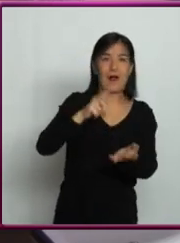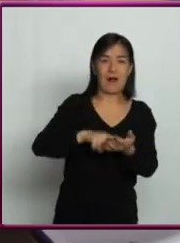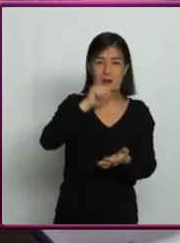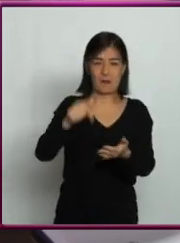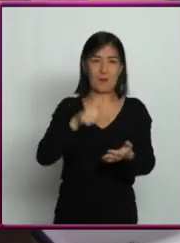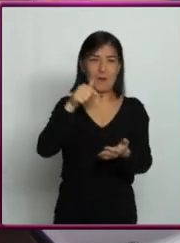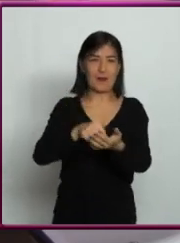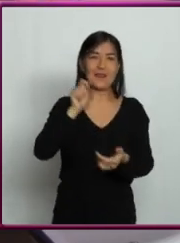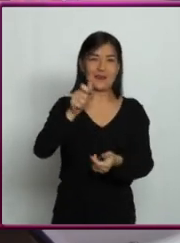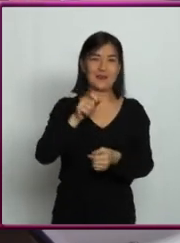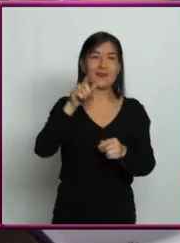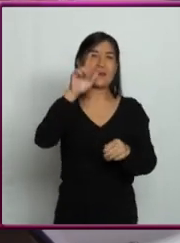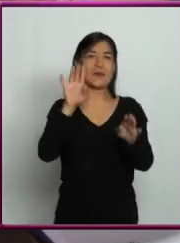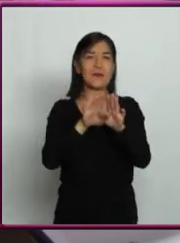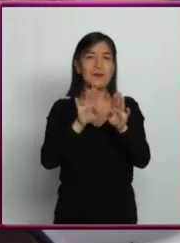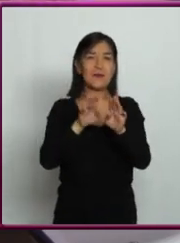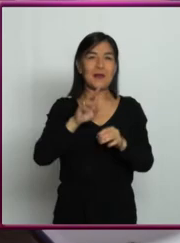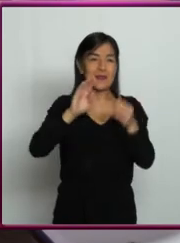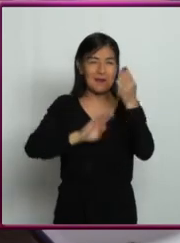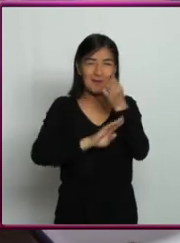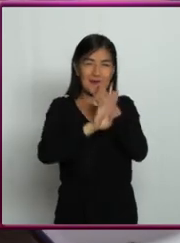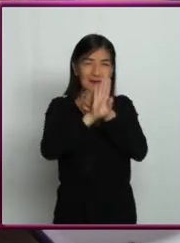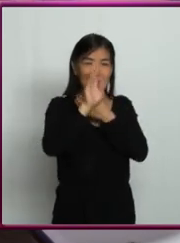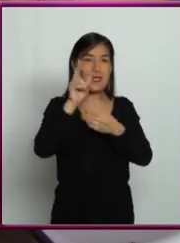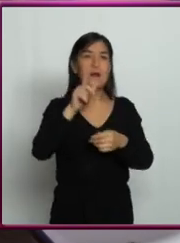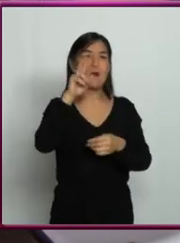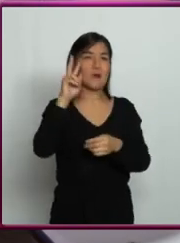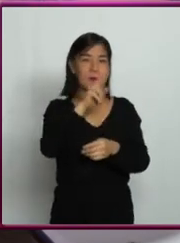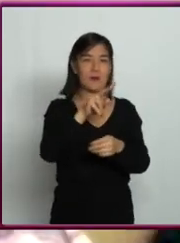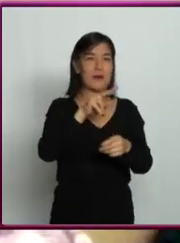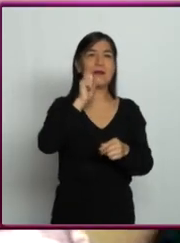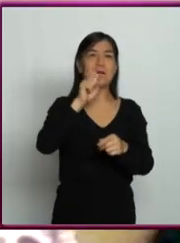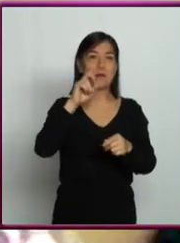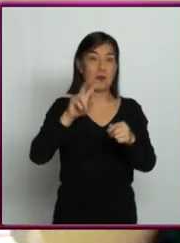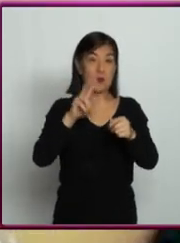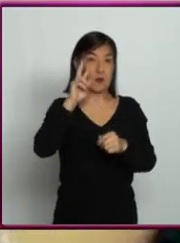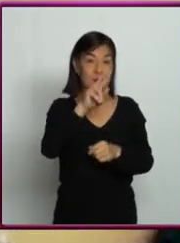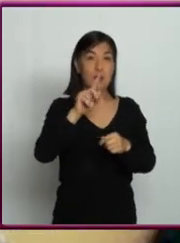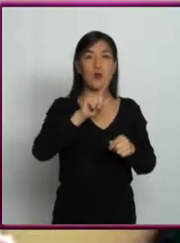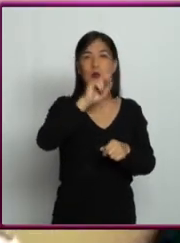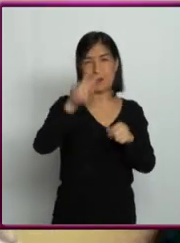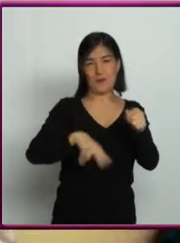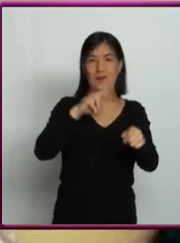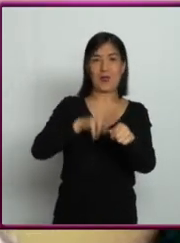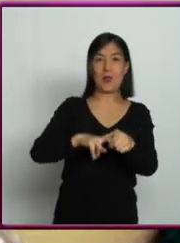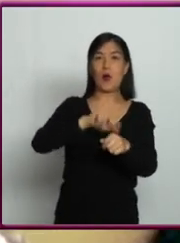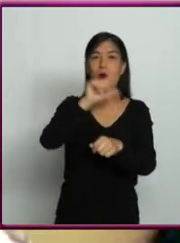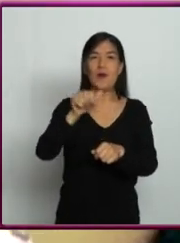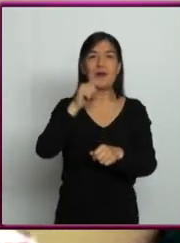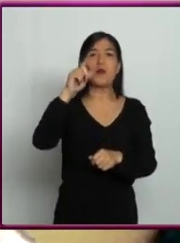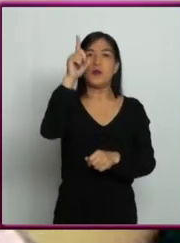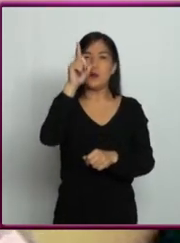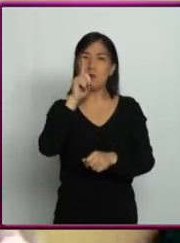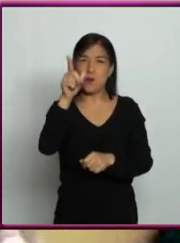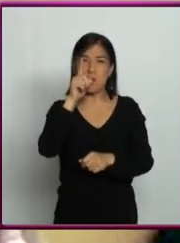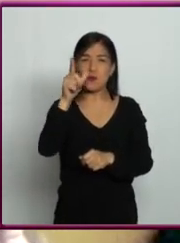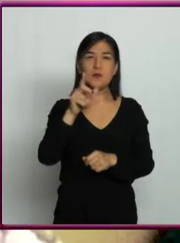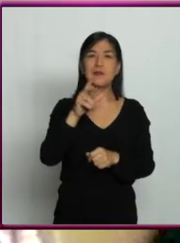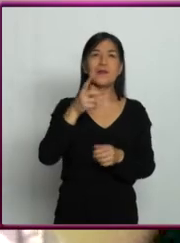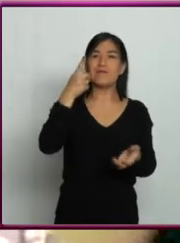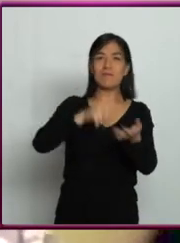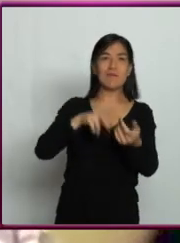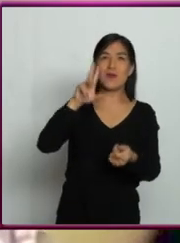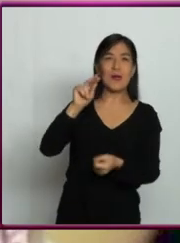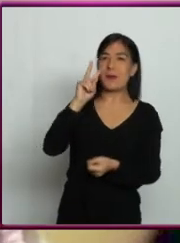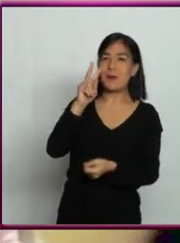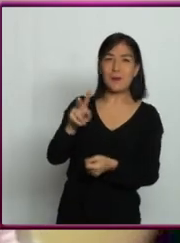era el infrarrojo, entonces está el visible, la luz visible que es la que vemos, y luego la luz infrarroja que no la vemos, y esas estrellas